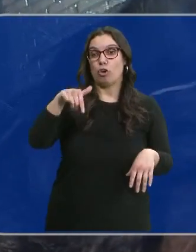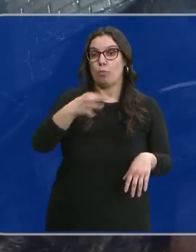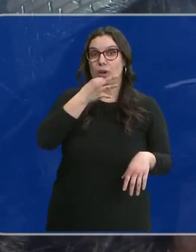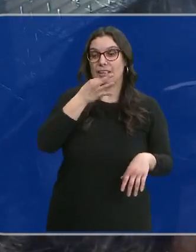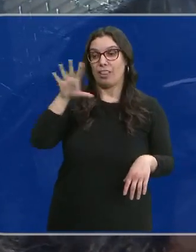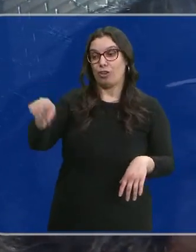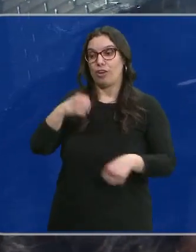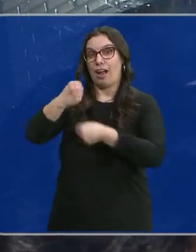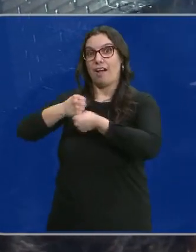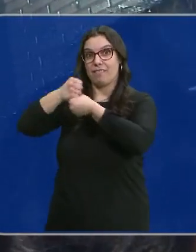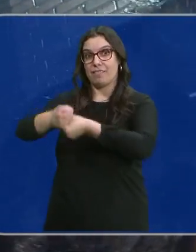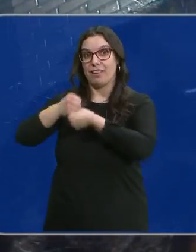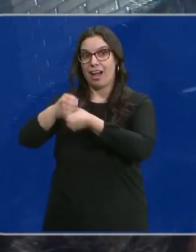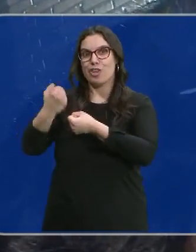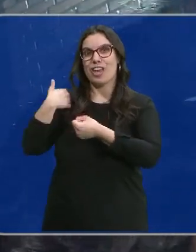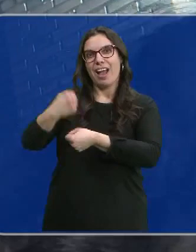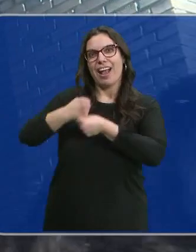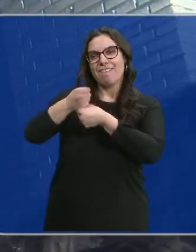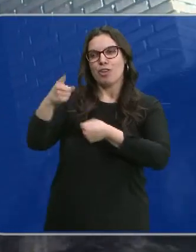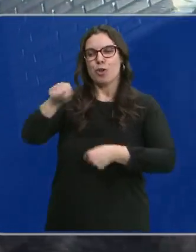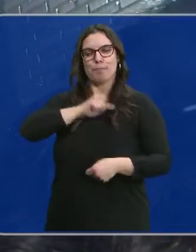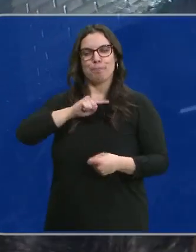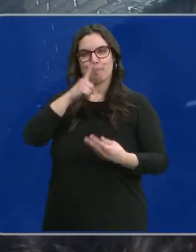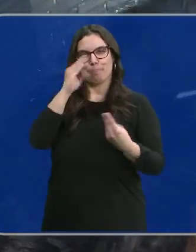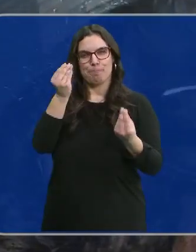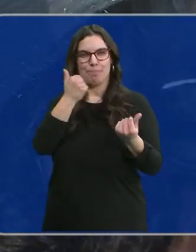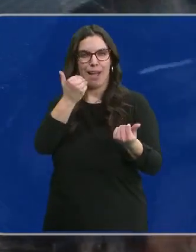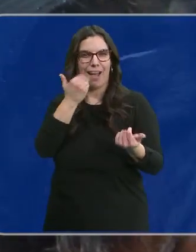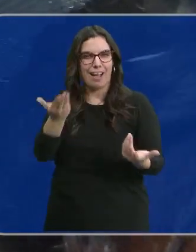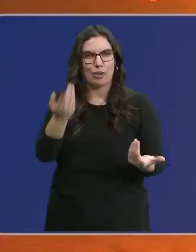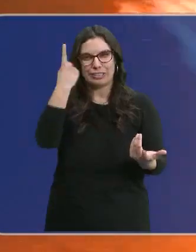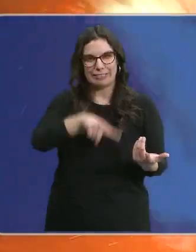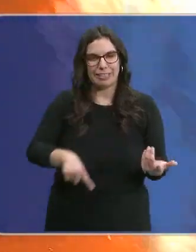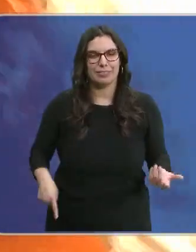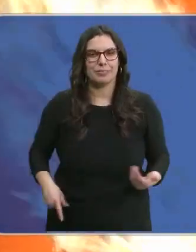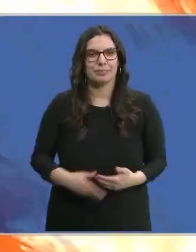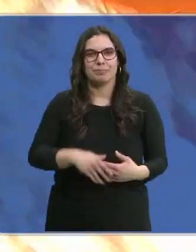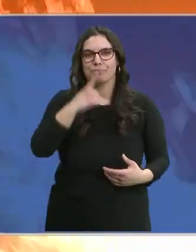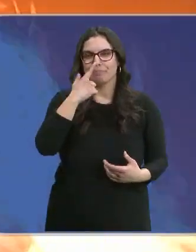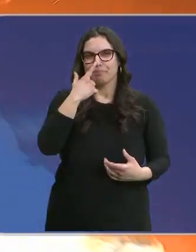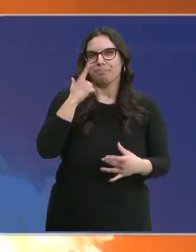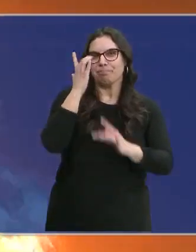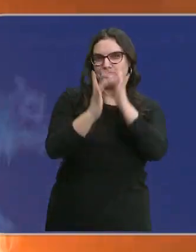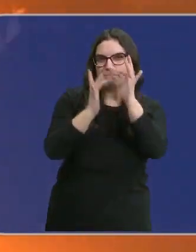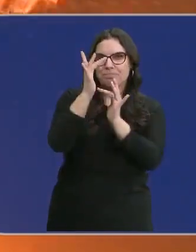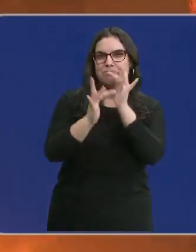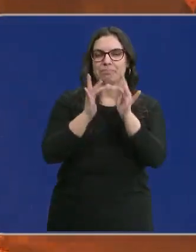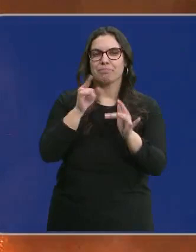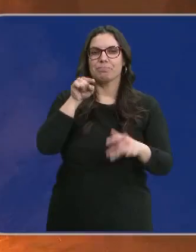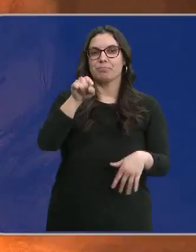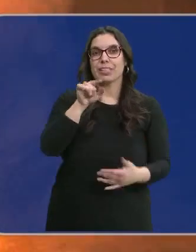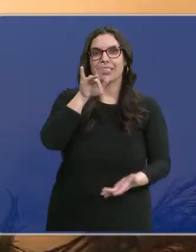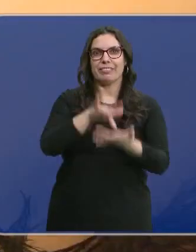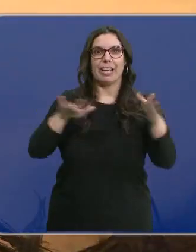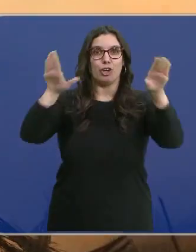bajado por el caballo, ya los caballos creo que saben que es esta noche. Huele a humo en San Bartolo, sinónimo